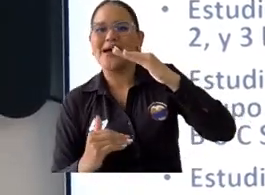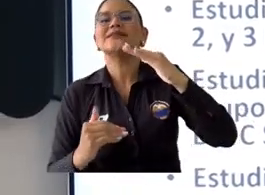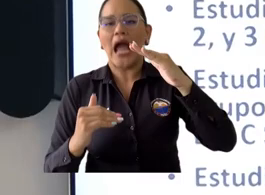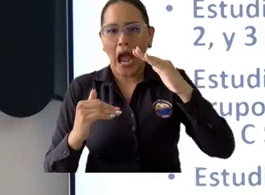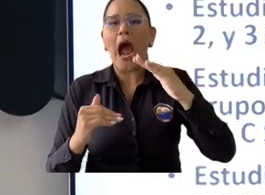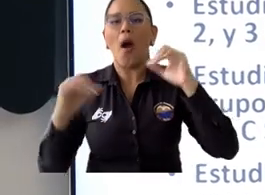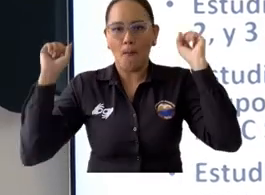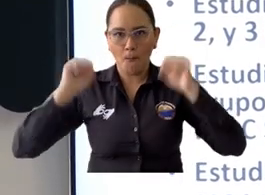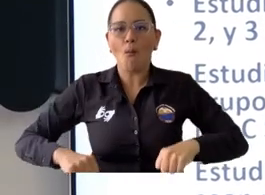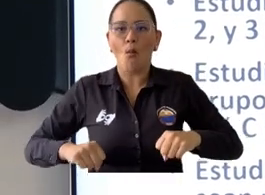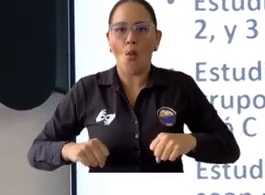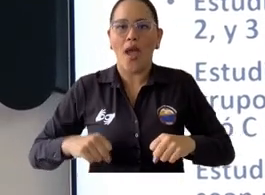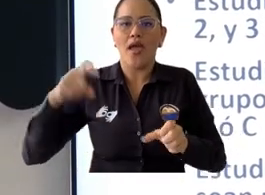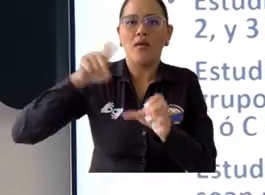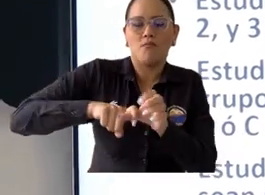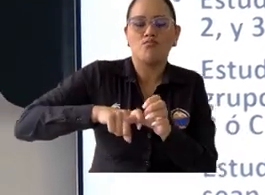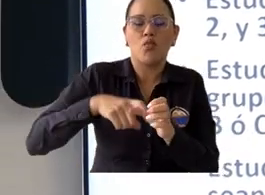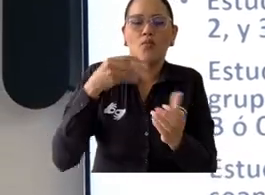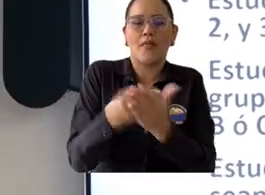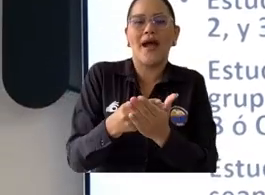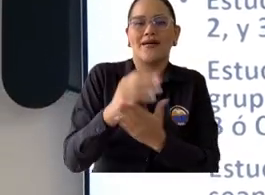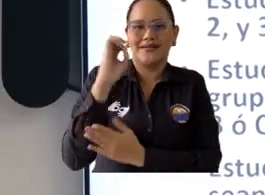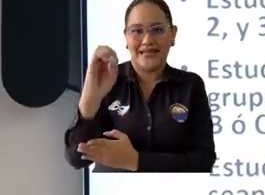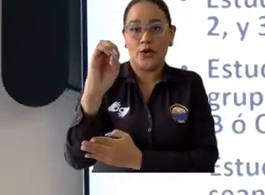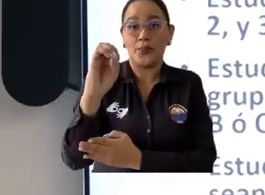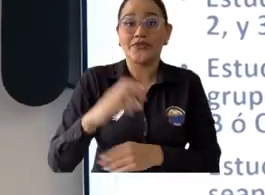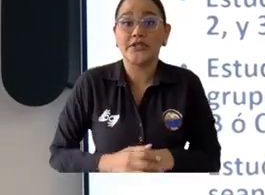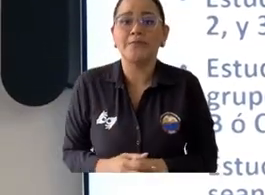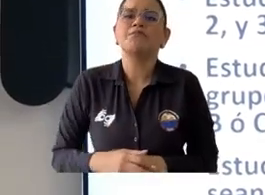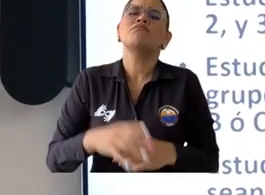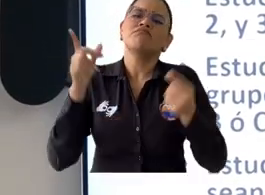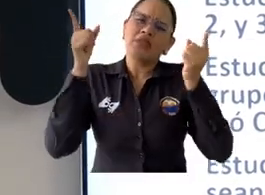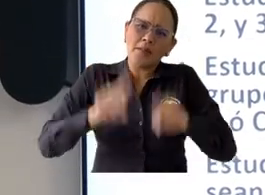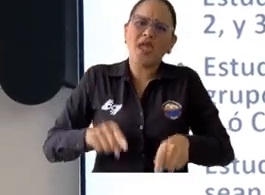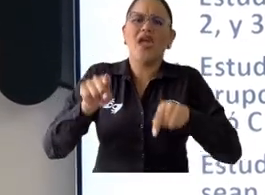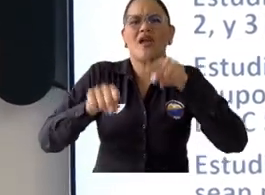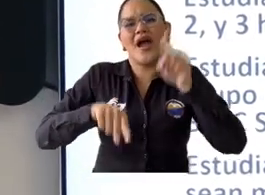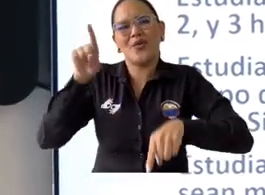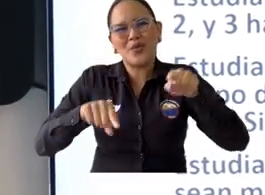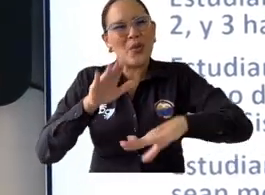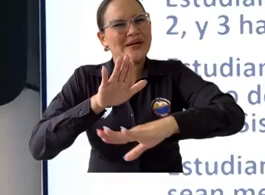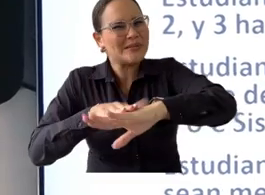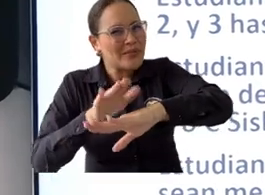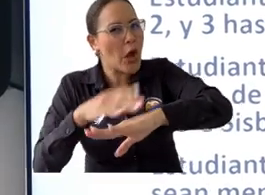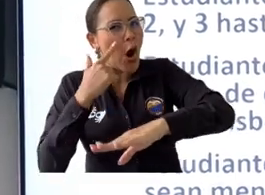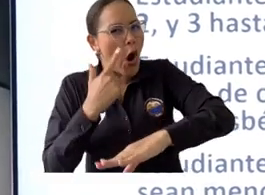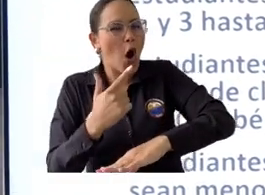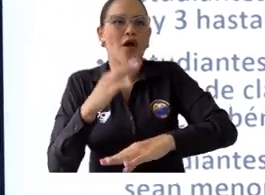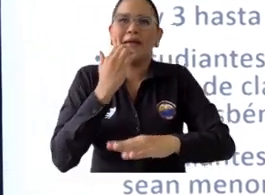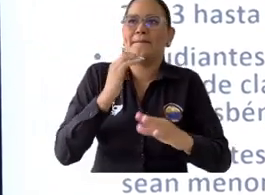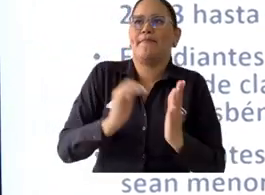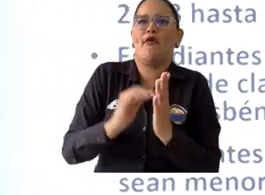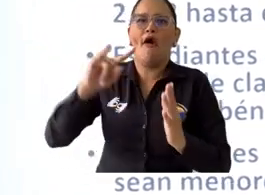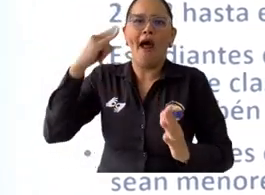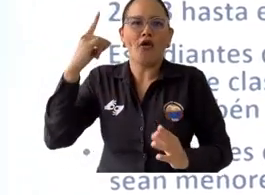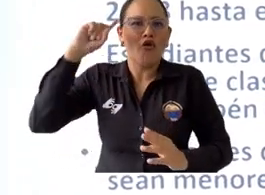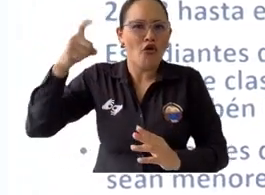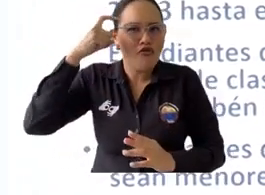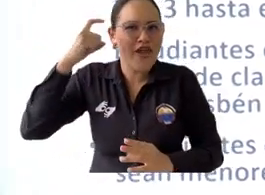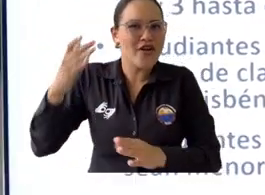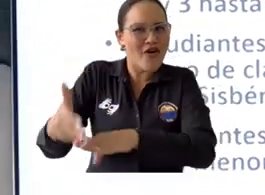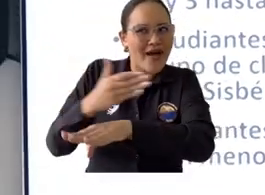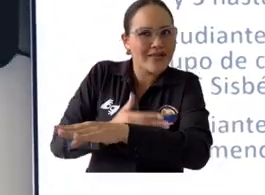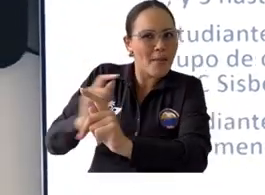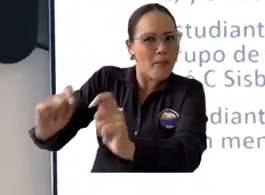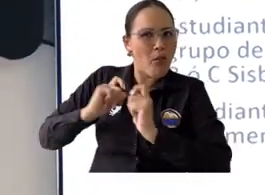programa del gobierno. Pero, y sobre todo aquí es donde se presenta esta primera situación, que como todas las cosas que suceden en la universidad, siempre